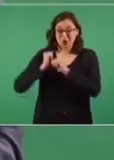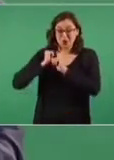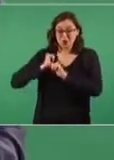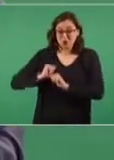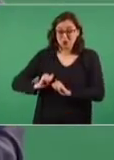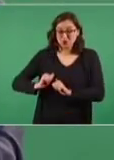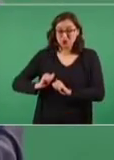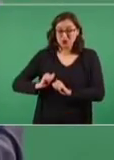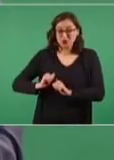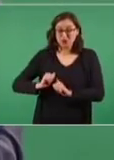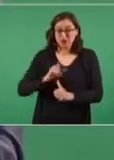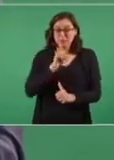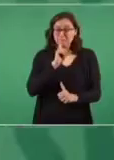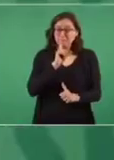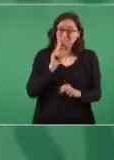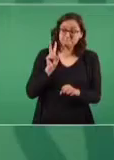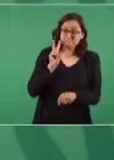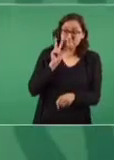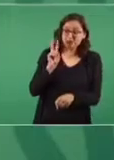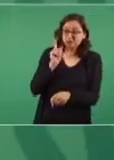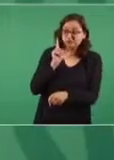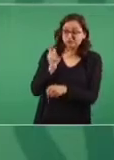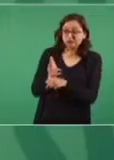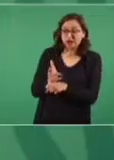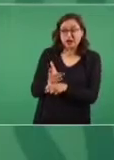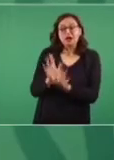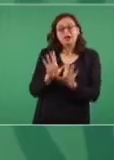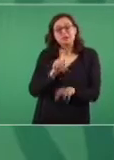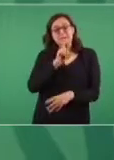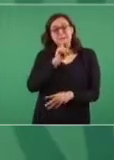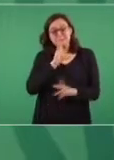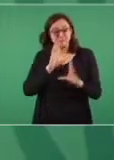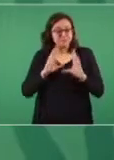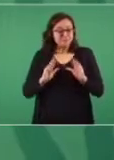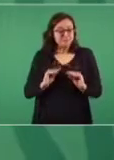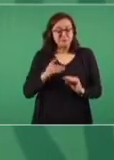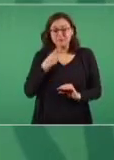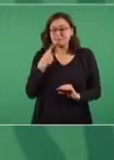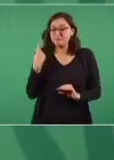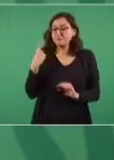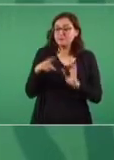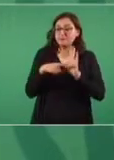que se quede callada, que no diga nada, que no denuncie.